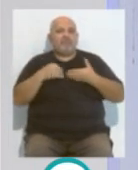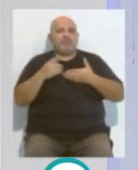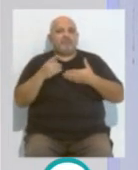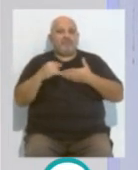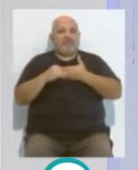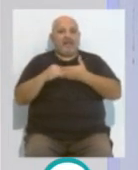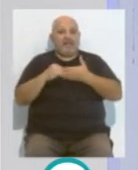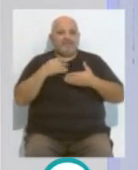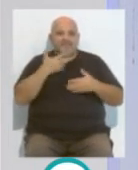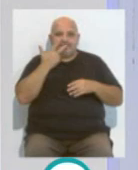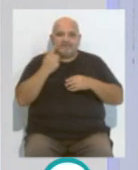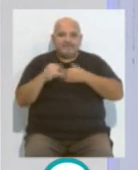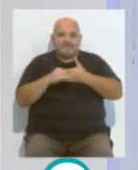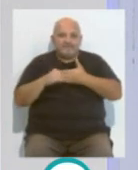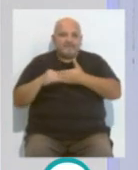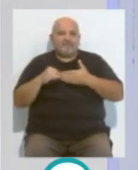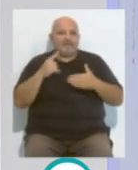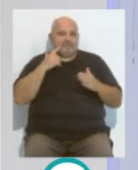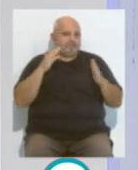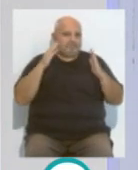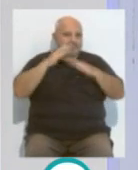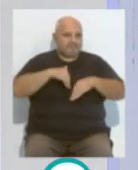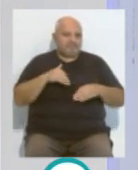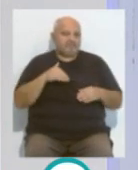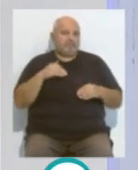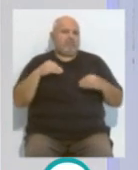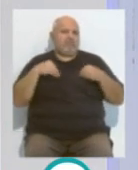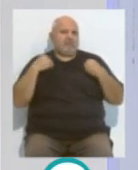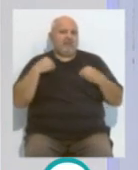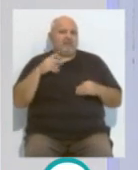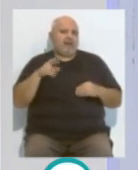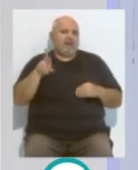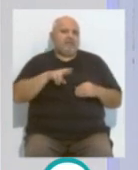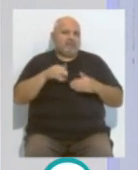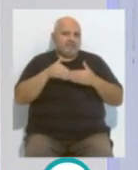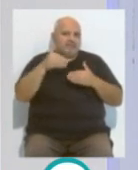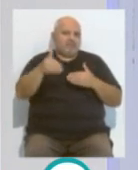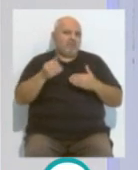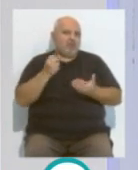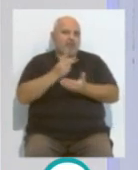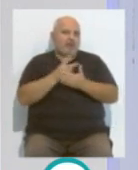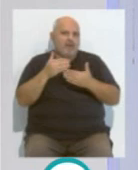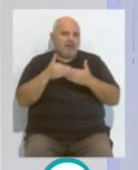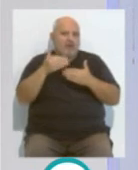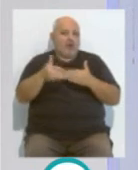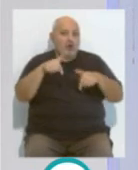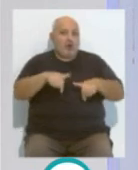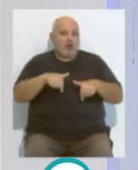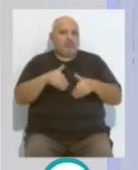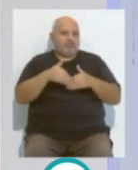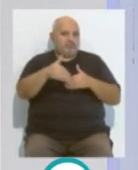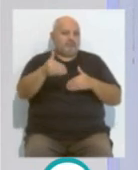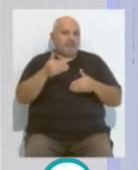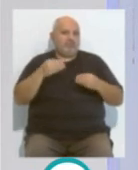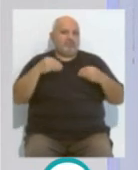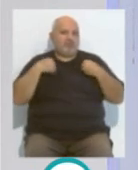cerca como todo el mundo quería, creo que la gente ha disfrutado y nada, esperemos que se repita la temporada y que la gente a partir de hoy empiece